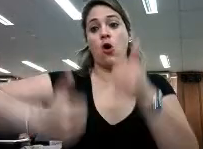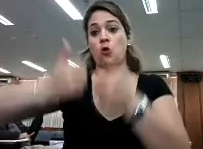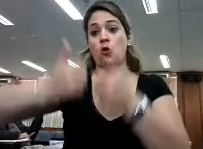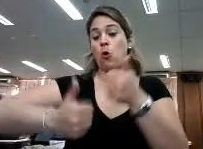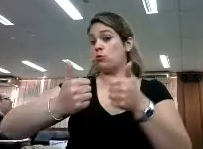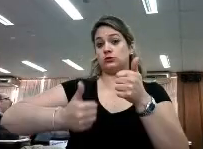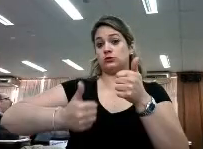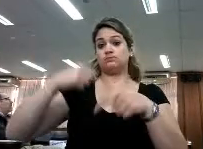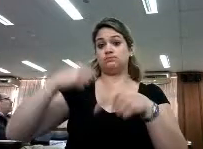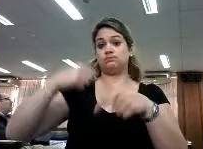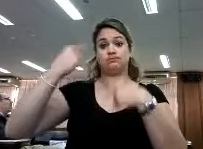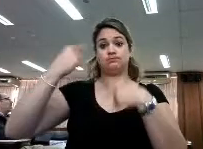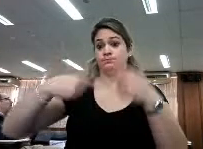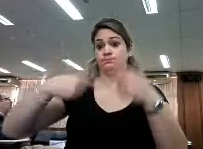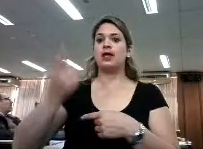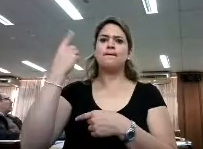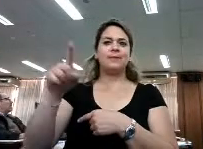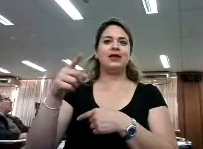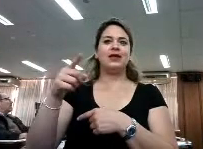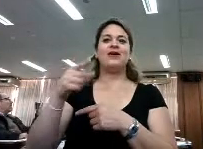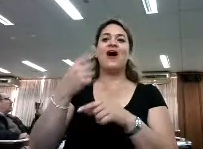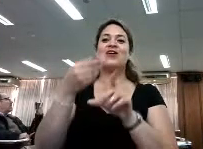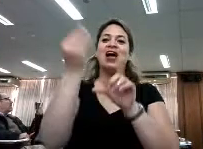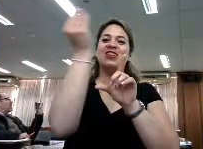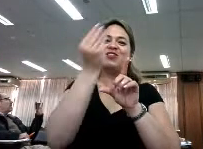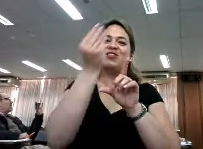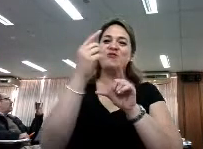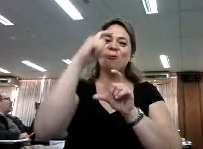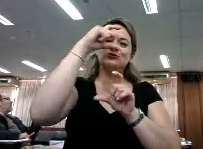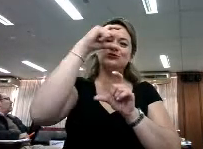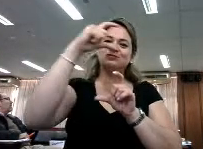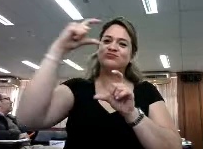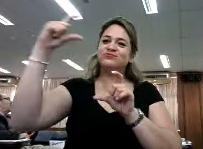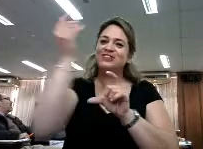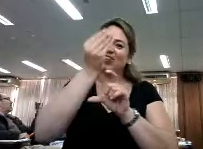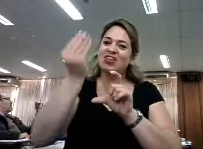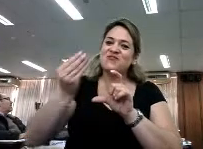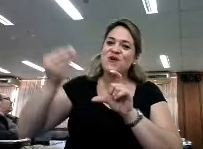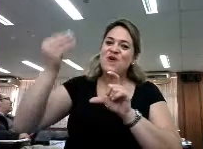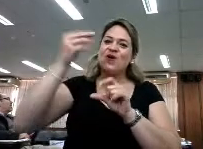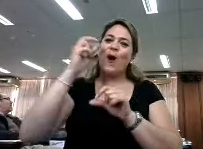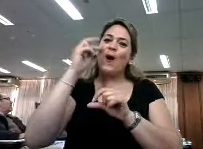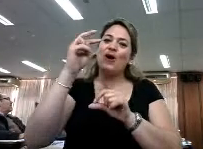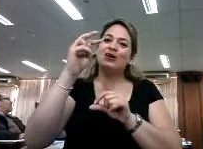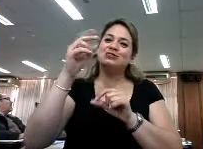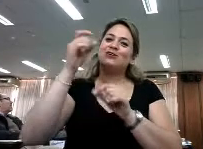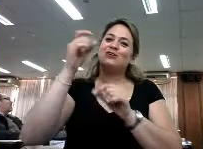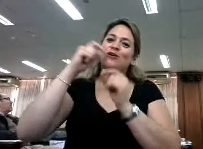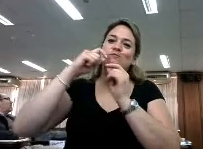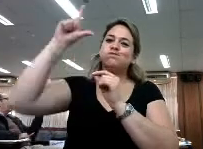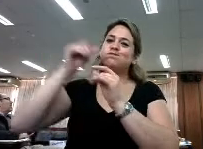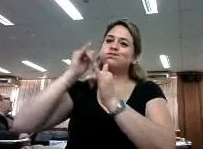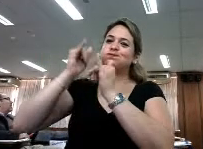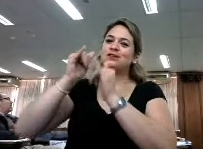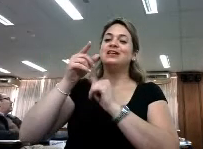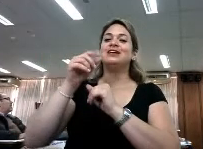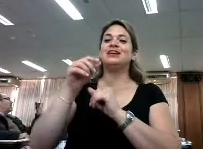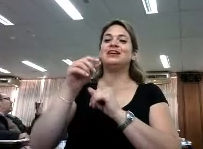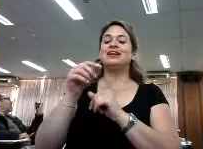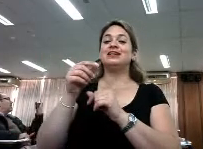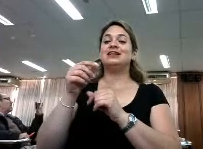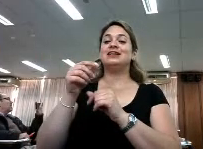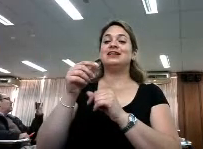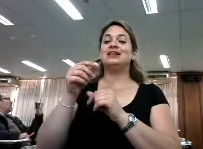Pero esta vez agregamos historietas. Los participantes podían también, no solo con cuentos o novelas, sino con